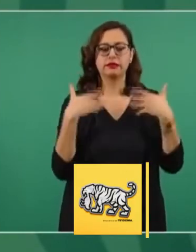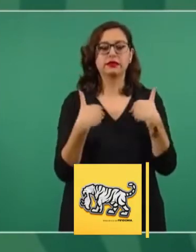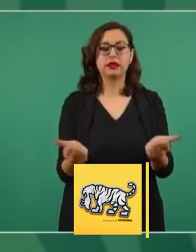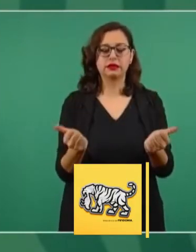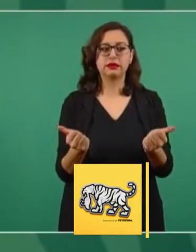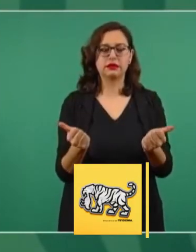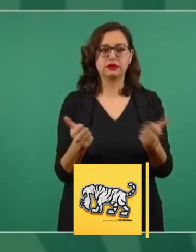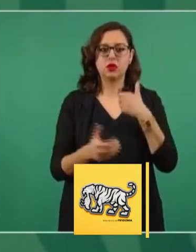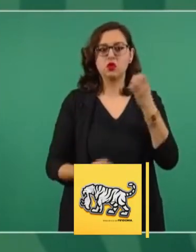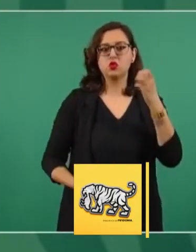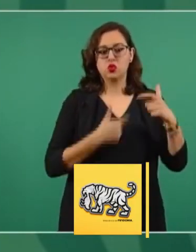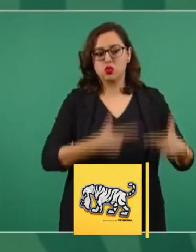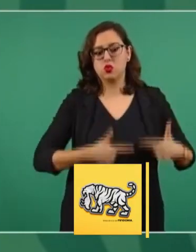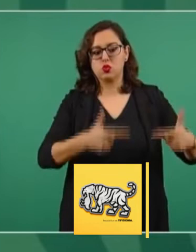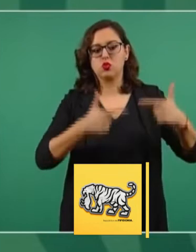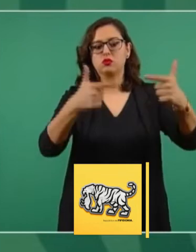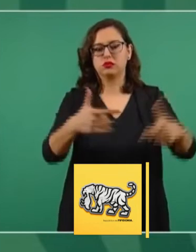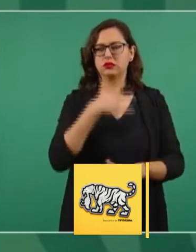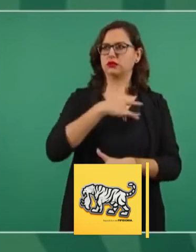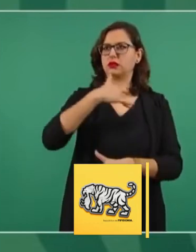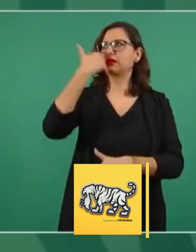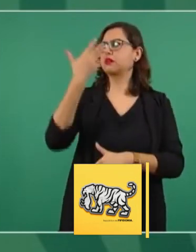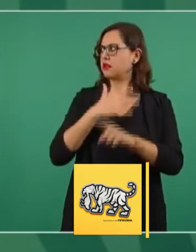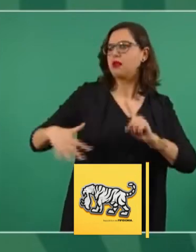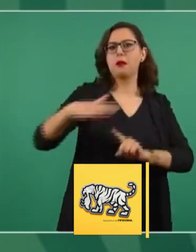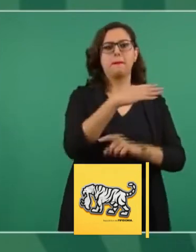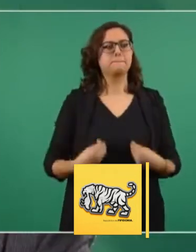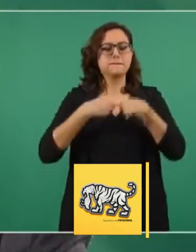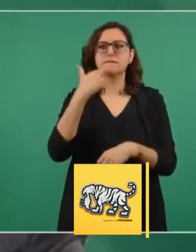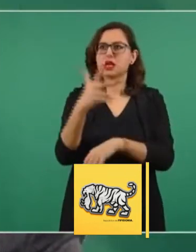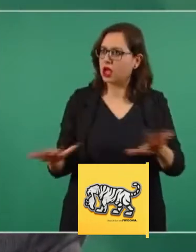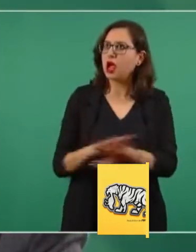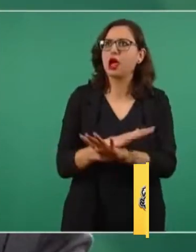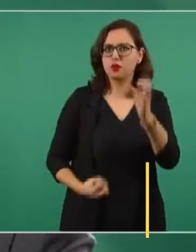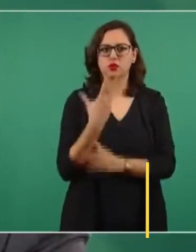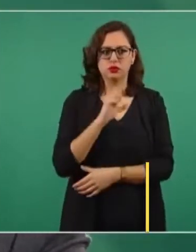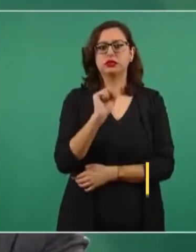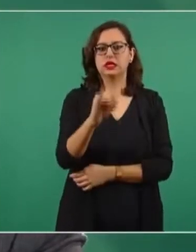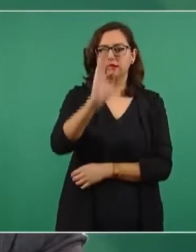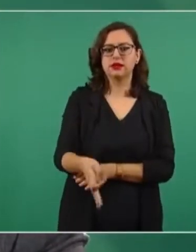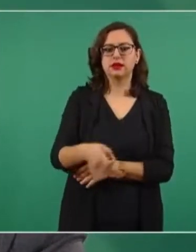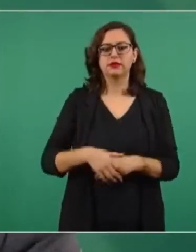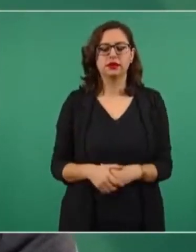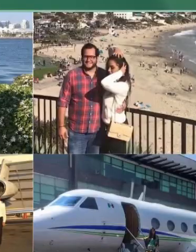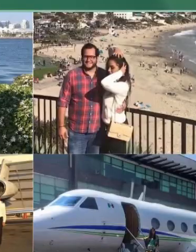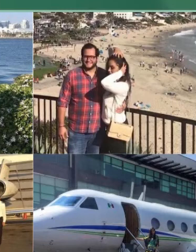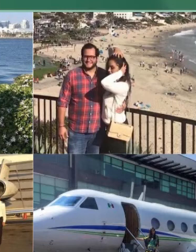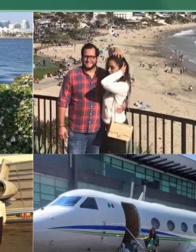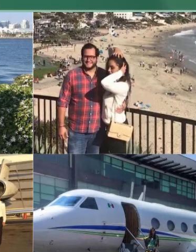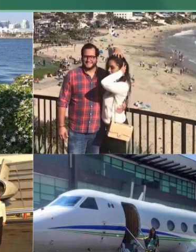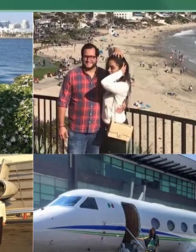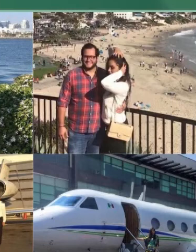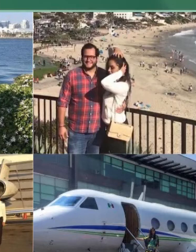hay interés por vivir mejor, porque las cosas cambian, no apostar a las marcas,